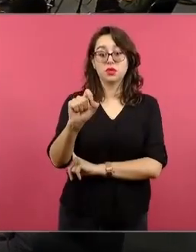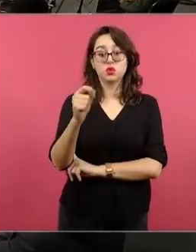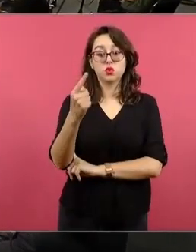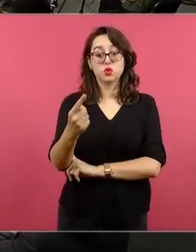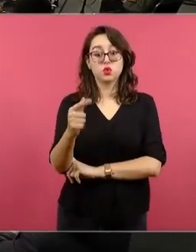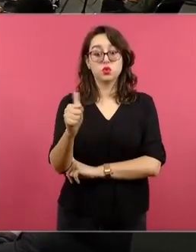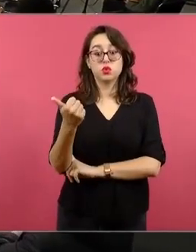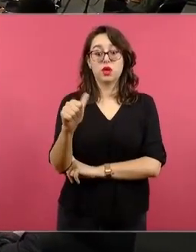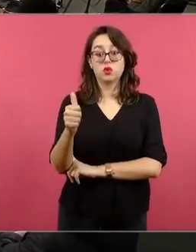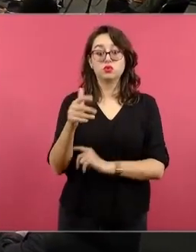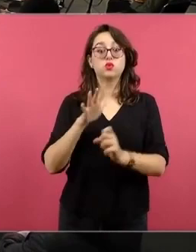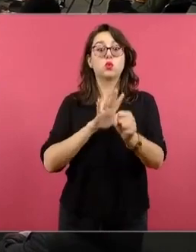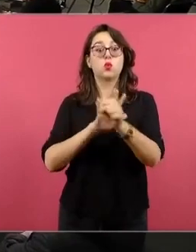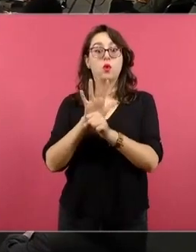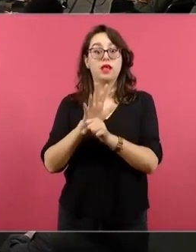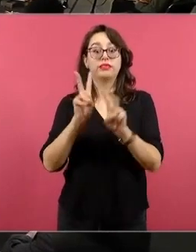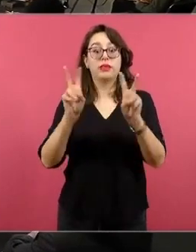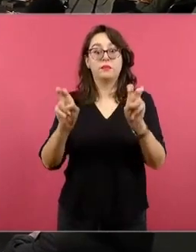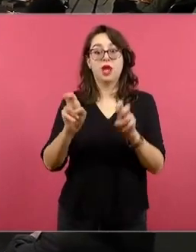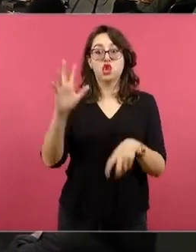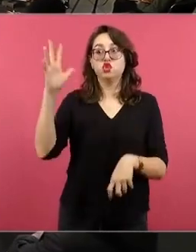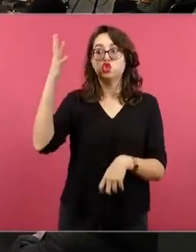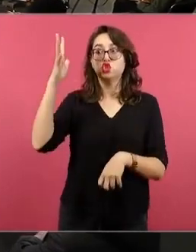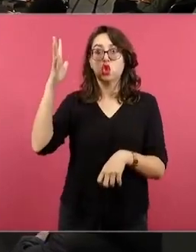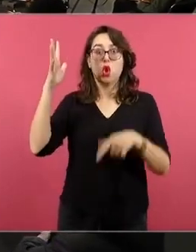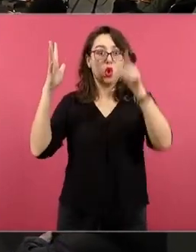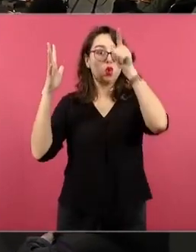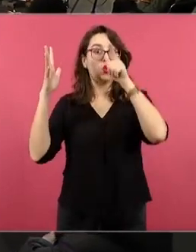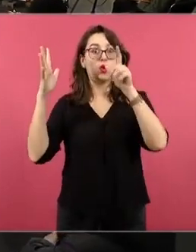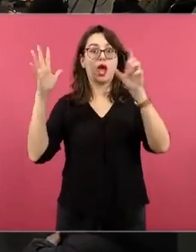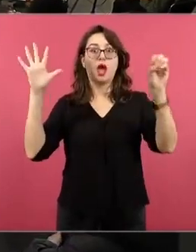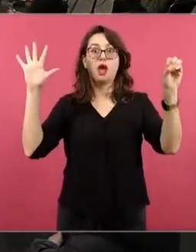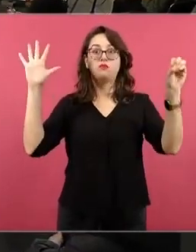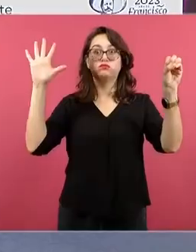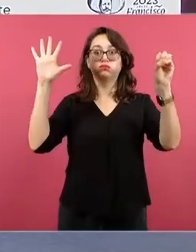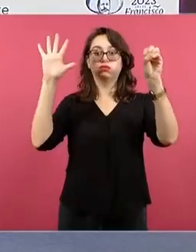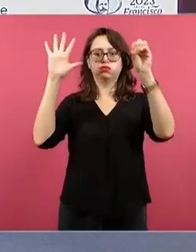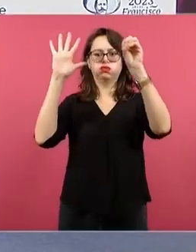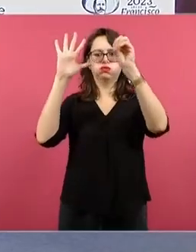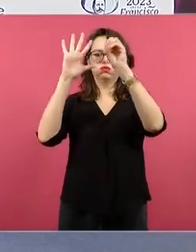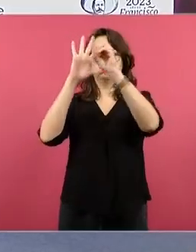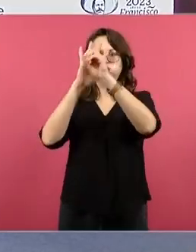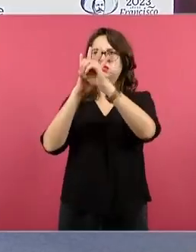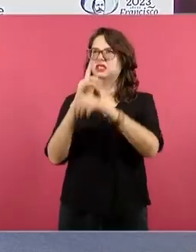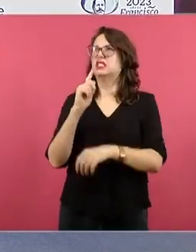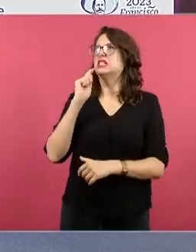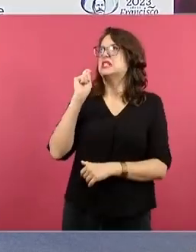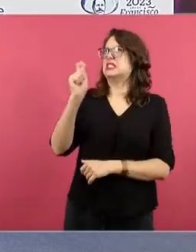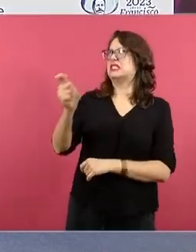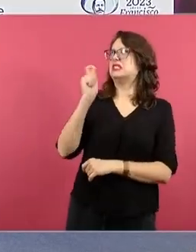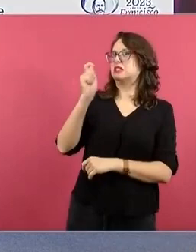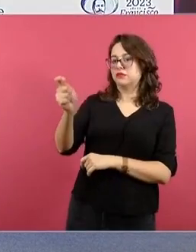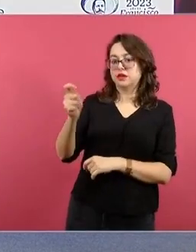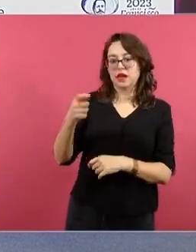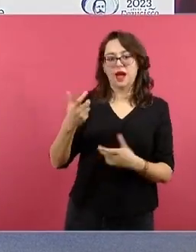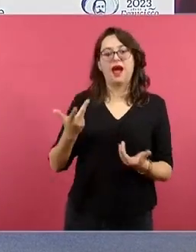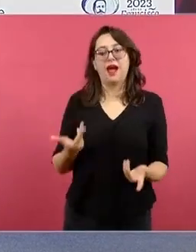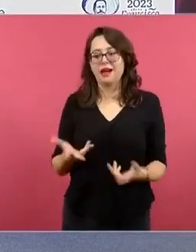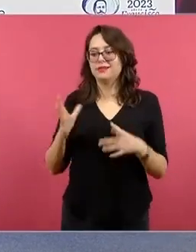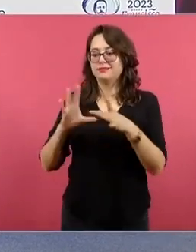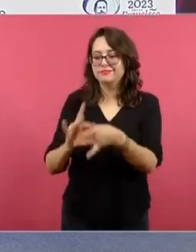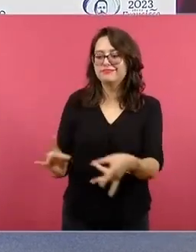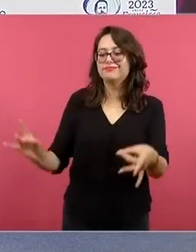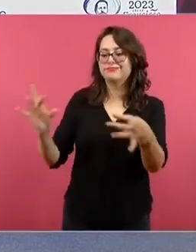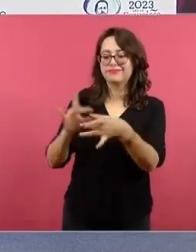agosto vamos a tener un eclipse, entonces ellos pueden empezar a ver este tipo de cosas de una manera razonada, con toda la información que hay. También les